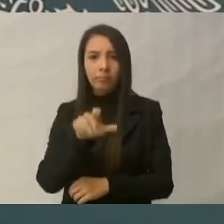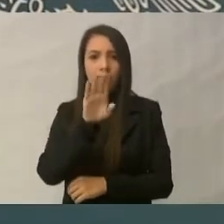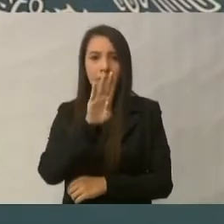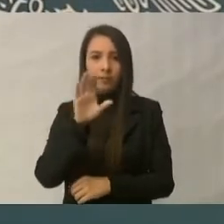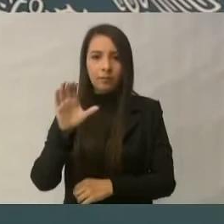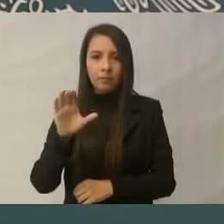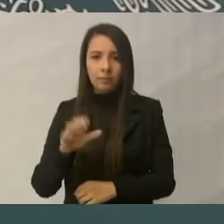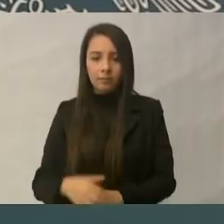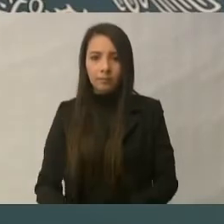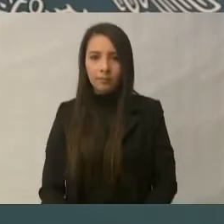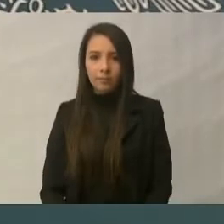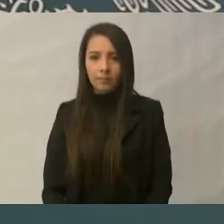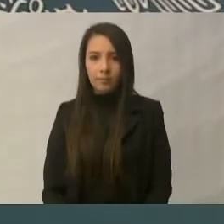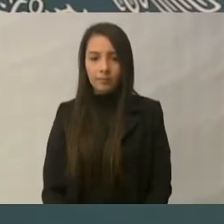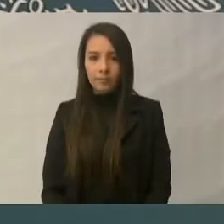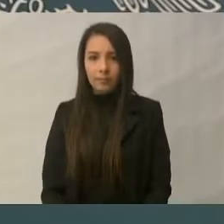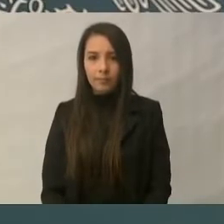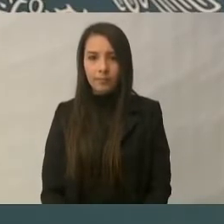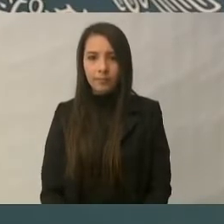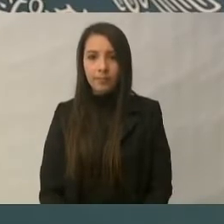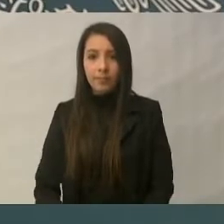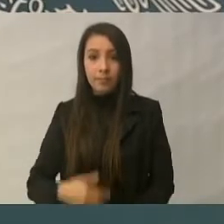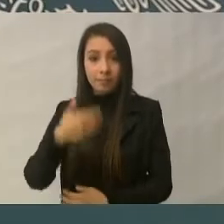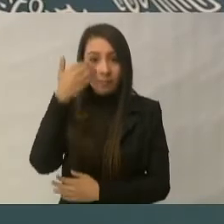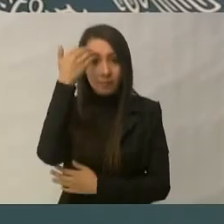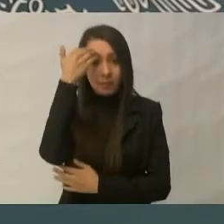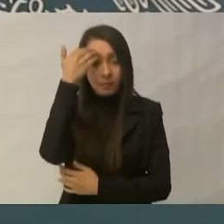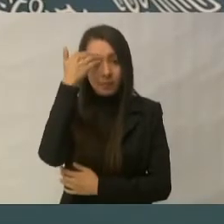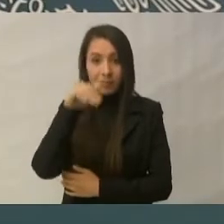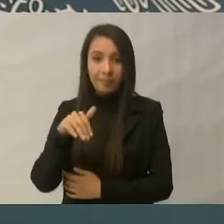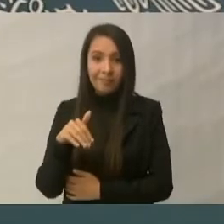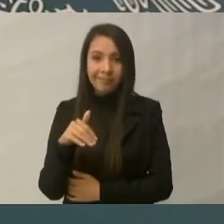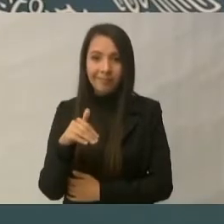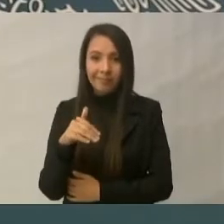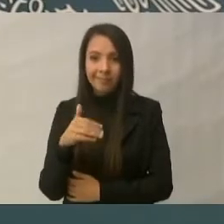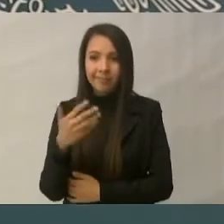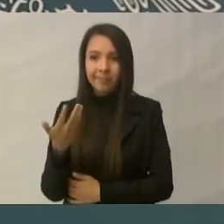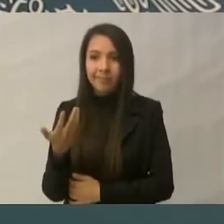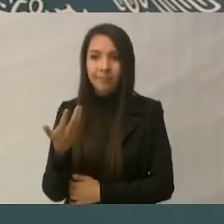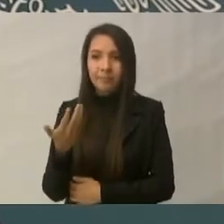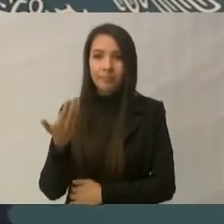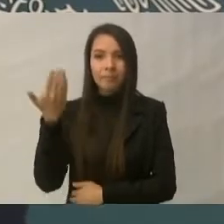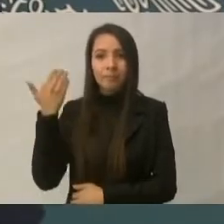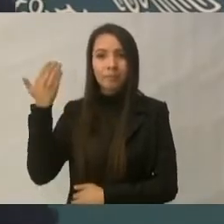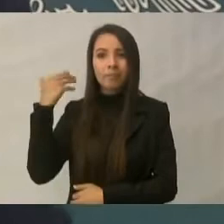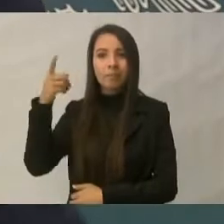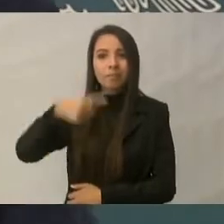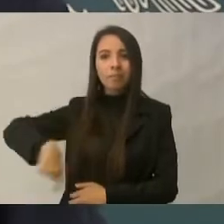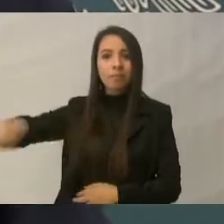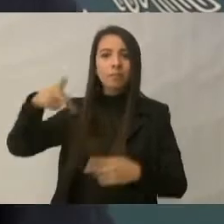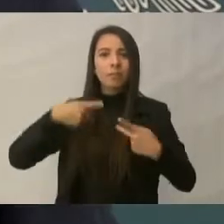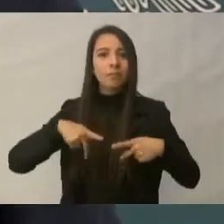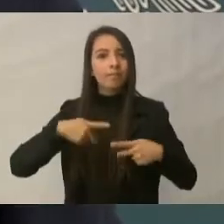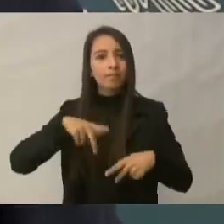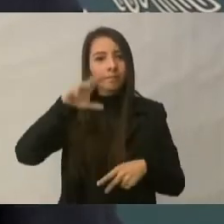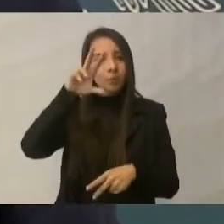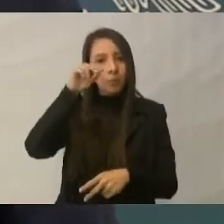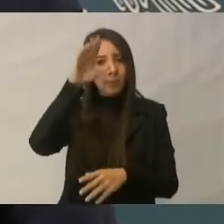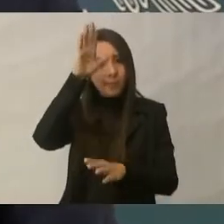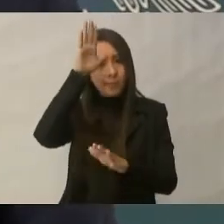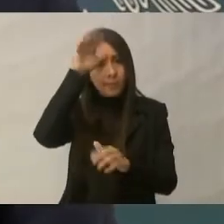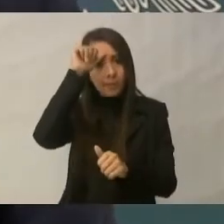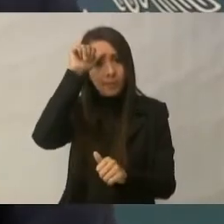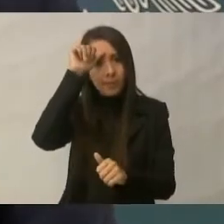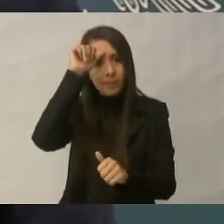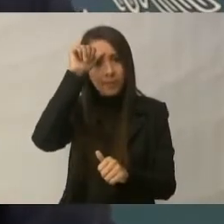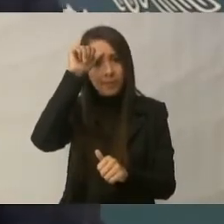sabemos, había una inconformidad desde que se